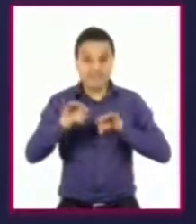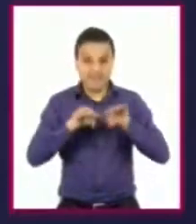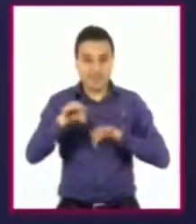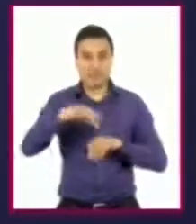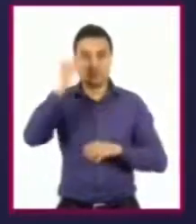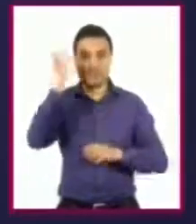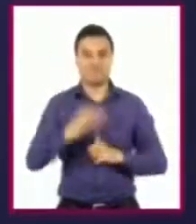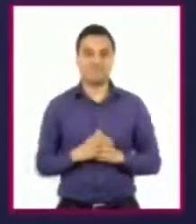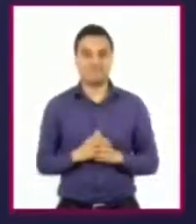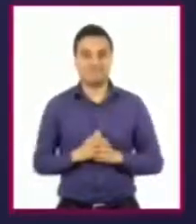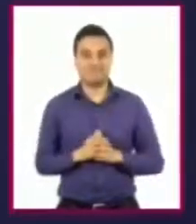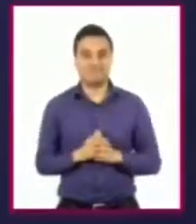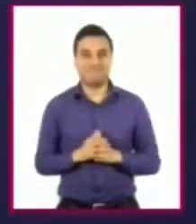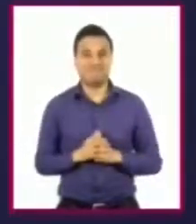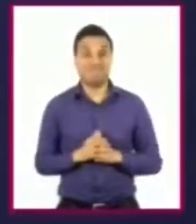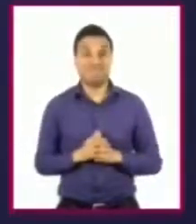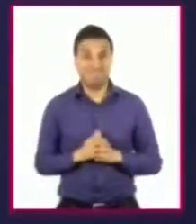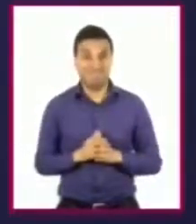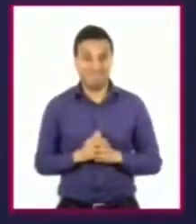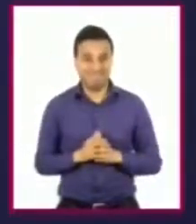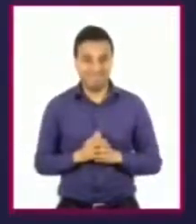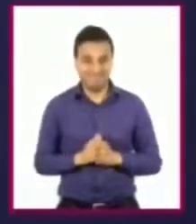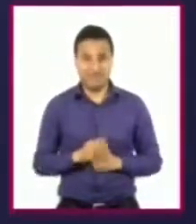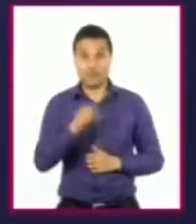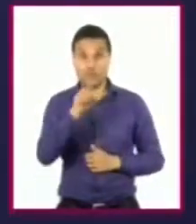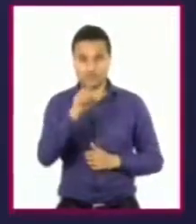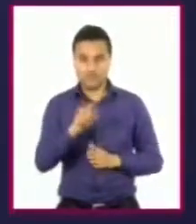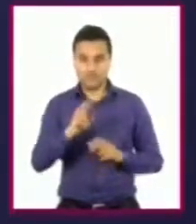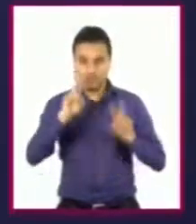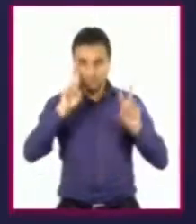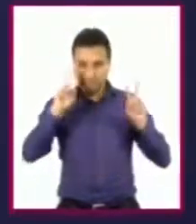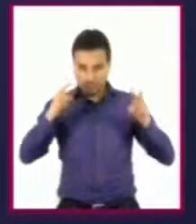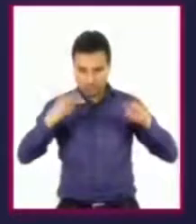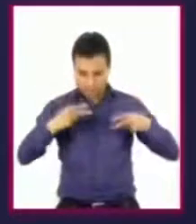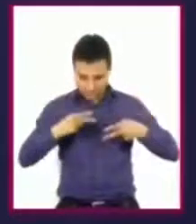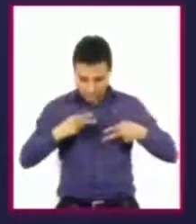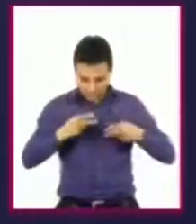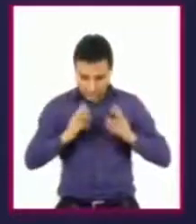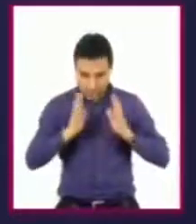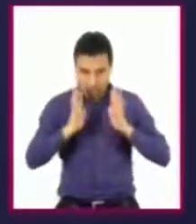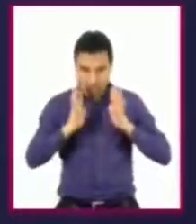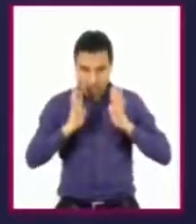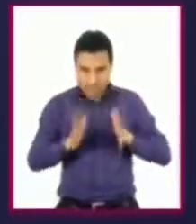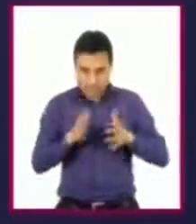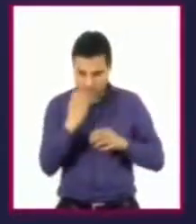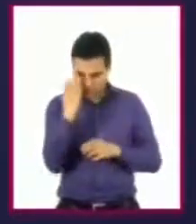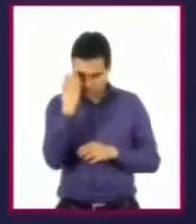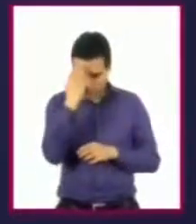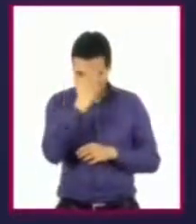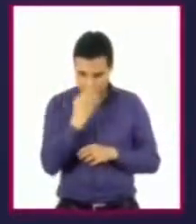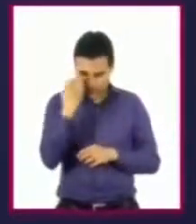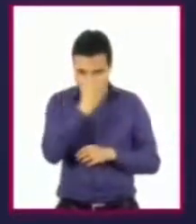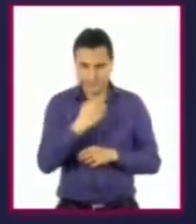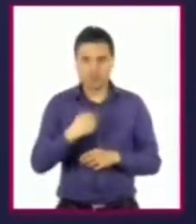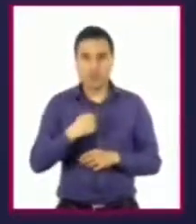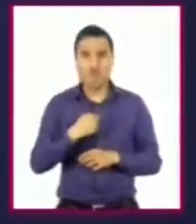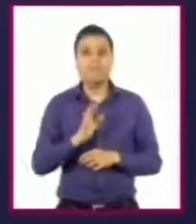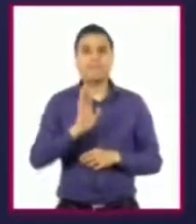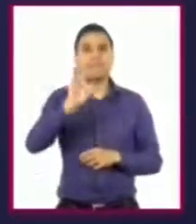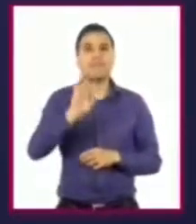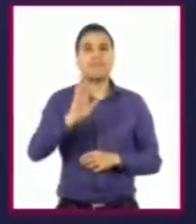por lo que al percibirse a sí mismos como una escultura que va perfeccionando sus capacidades,